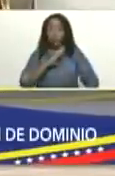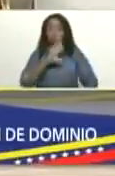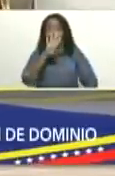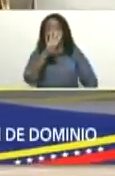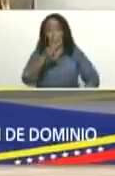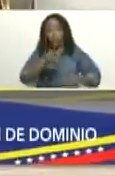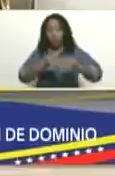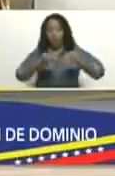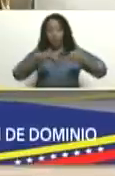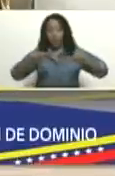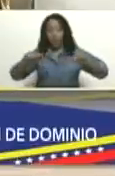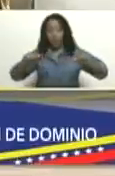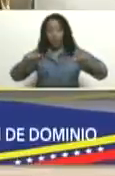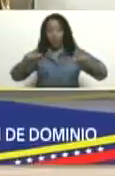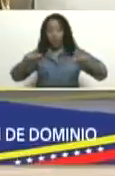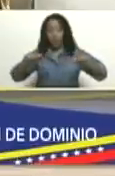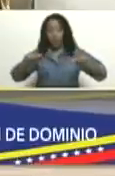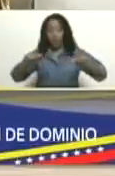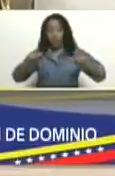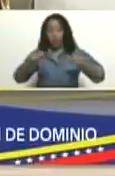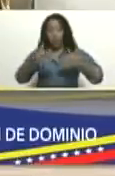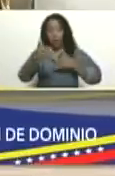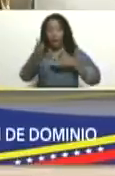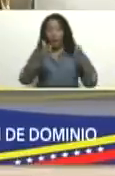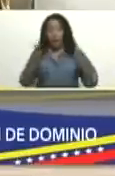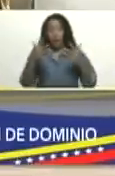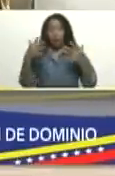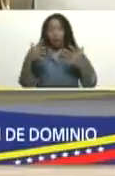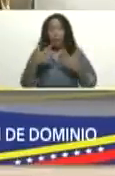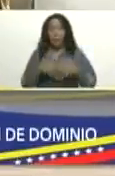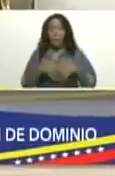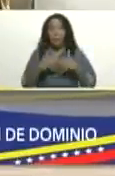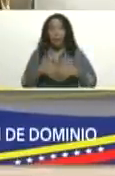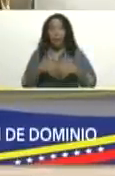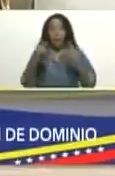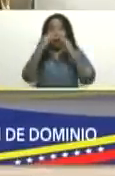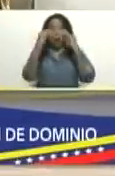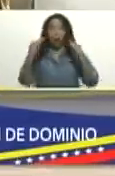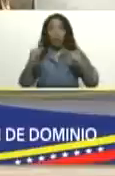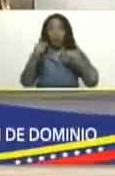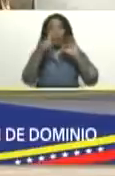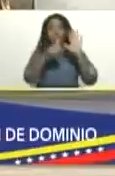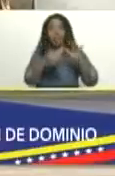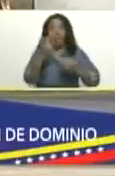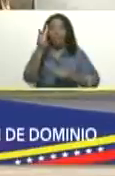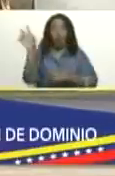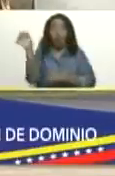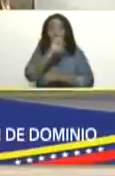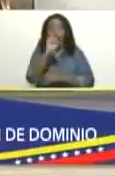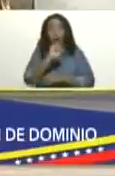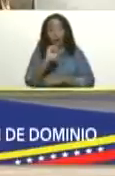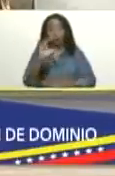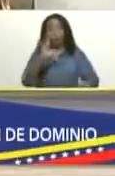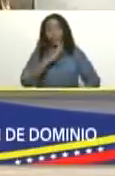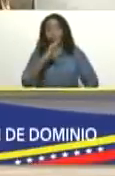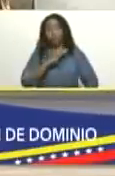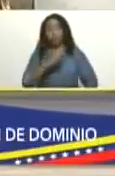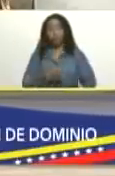un complejo empresarial con galpones sesenta y dos vehículos de alta gama